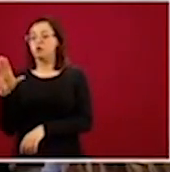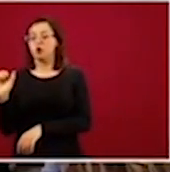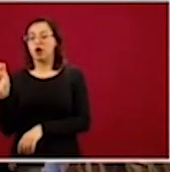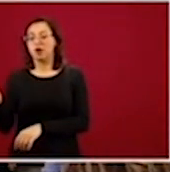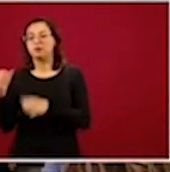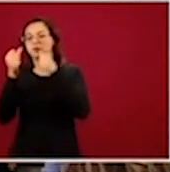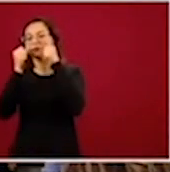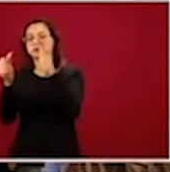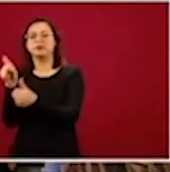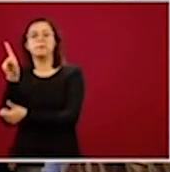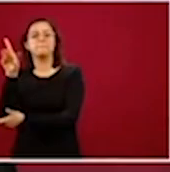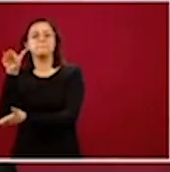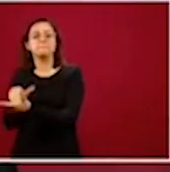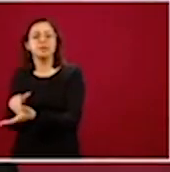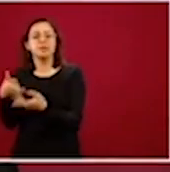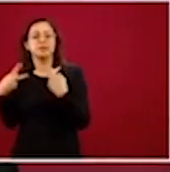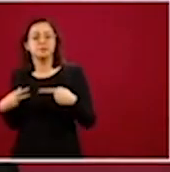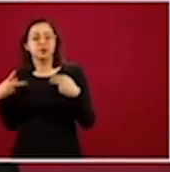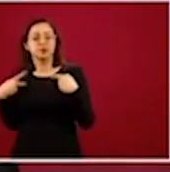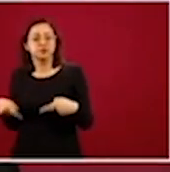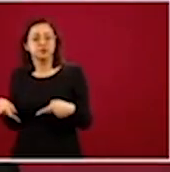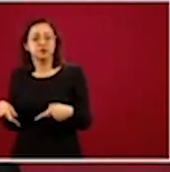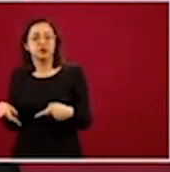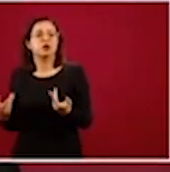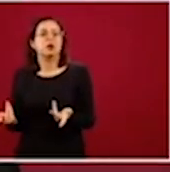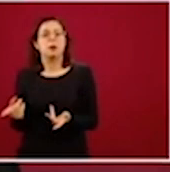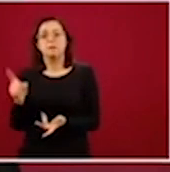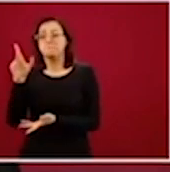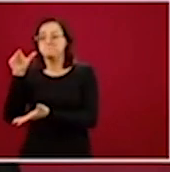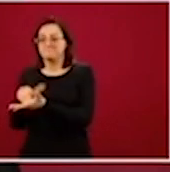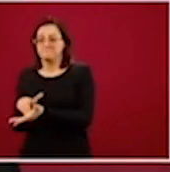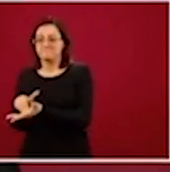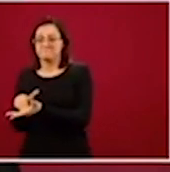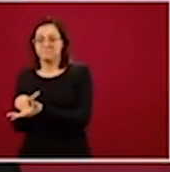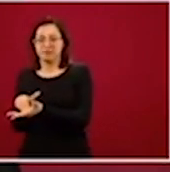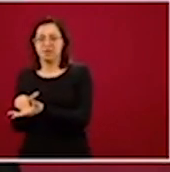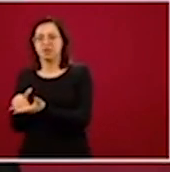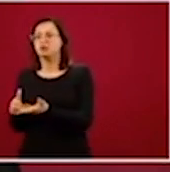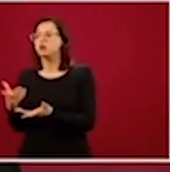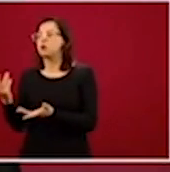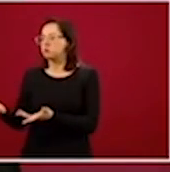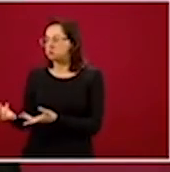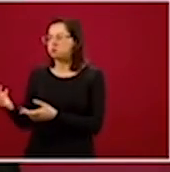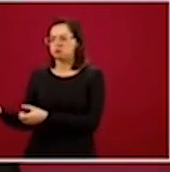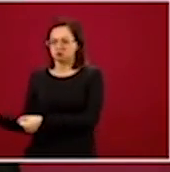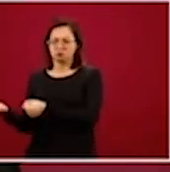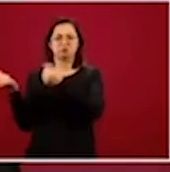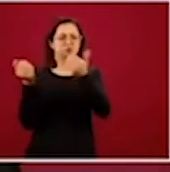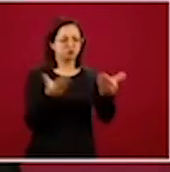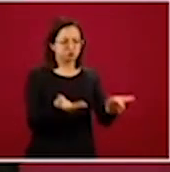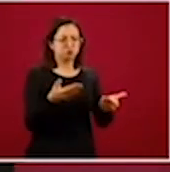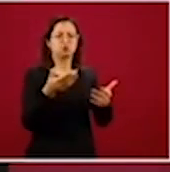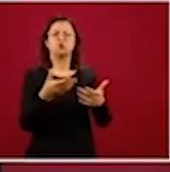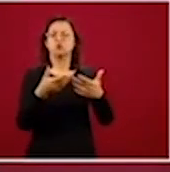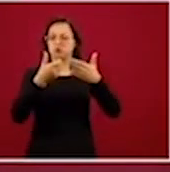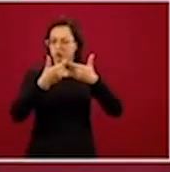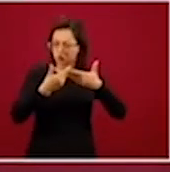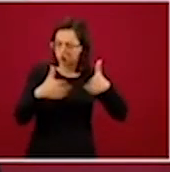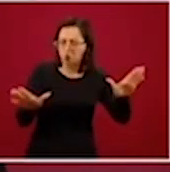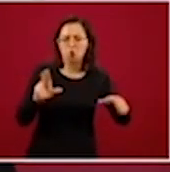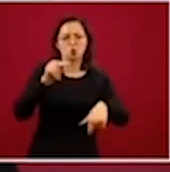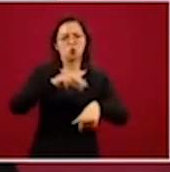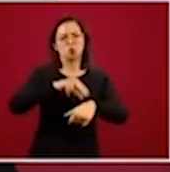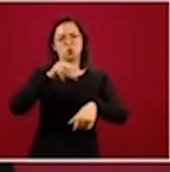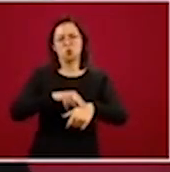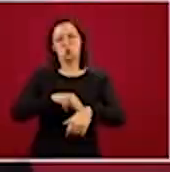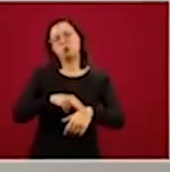nuevos y estos casos nuevos pueden perfectamente ser absorbidos junto con los cerca de